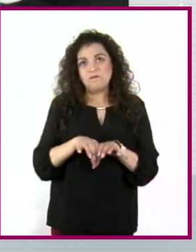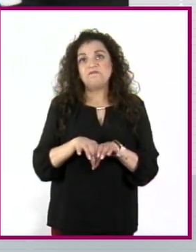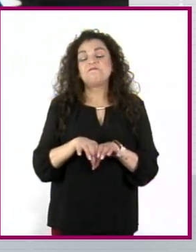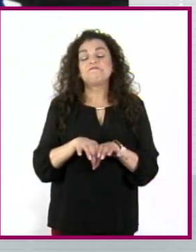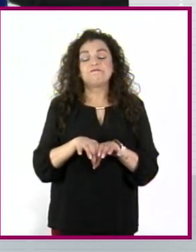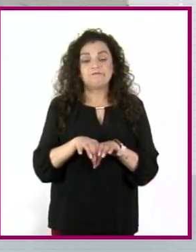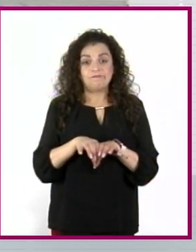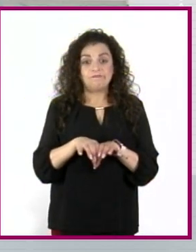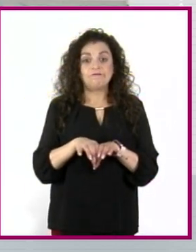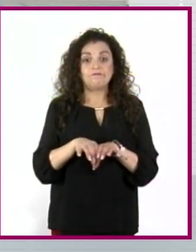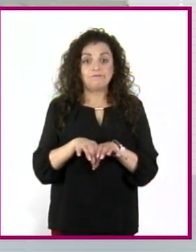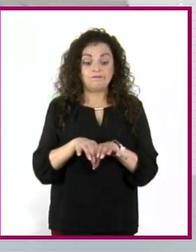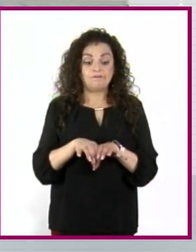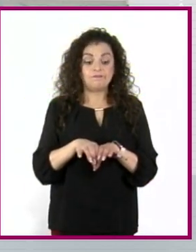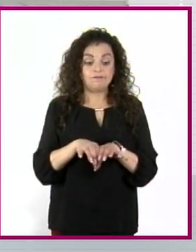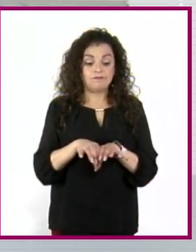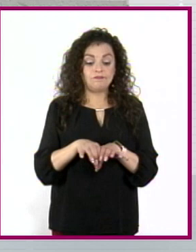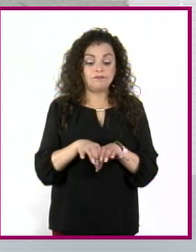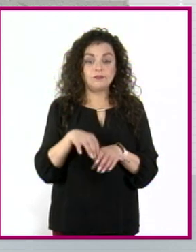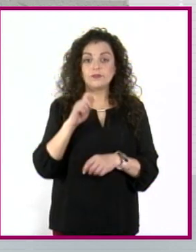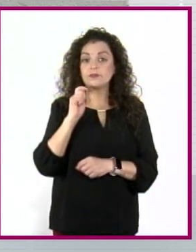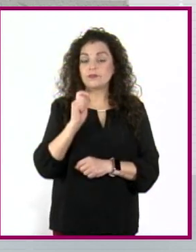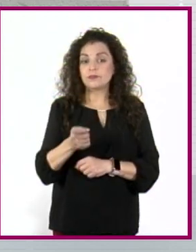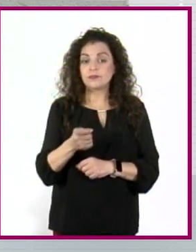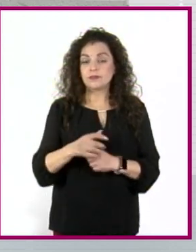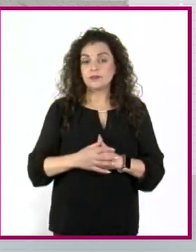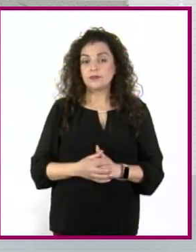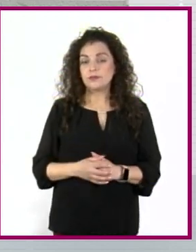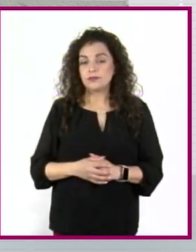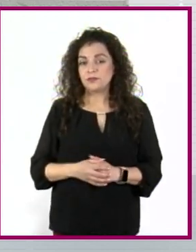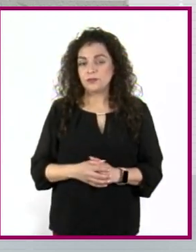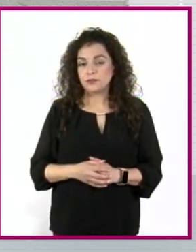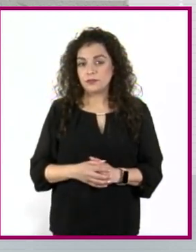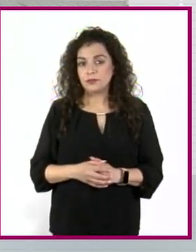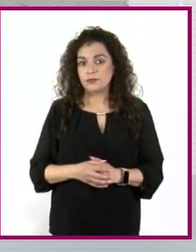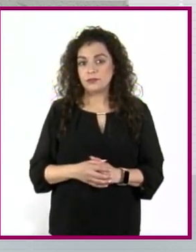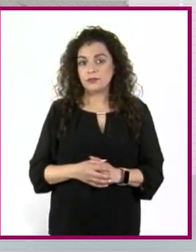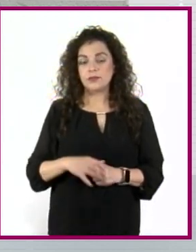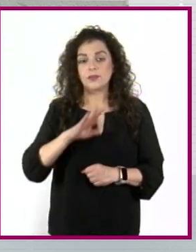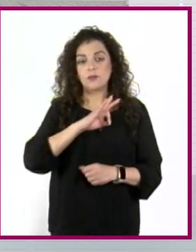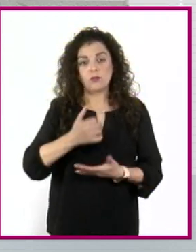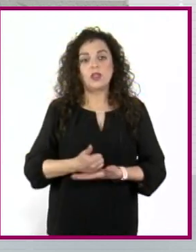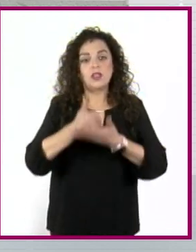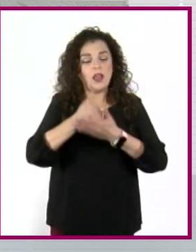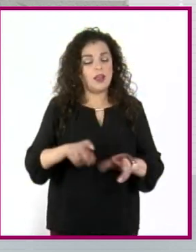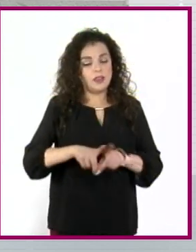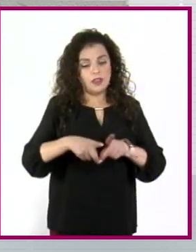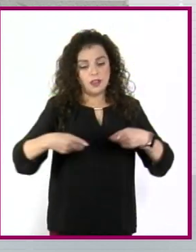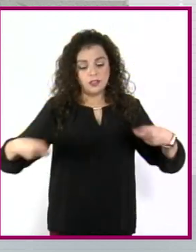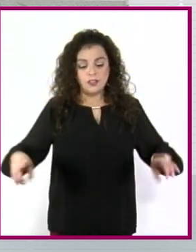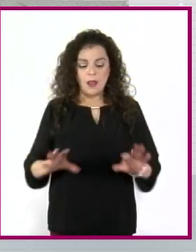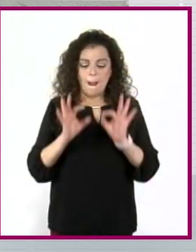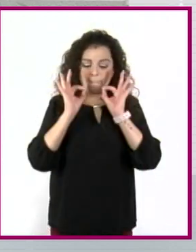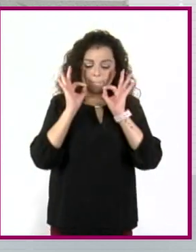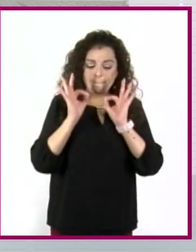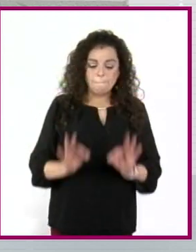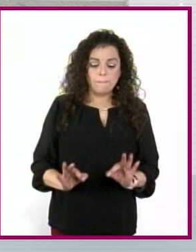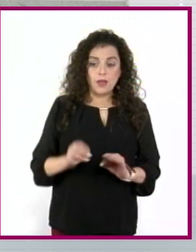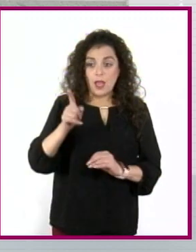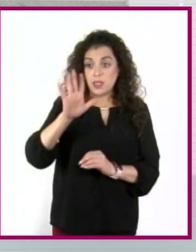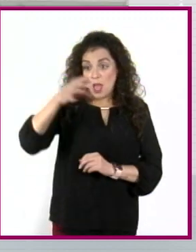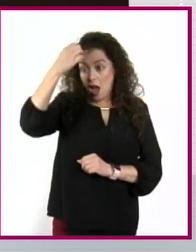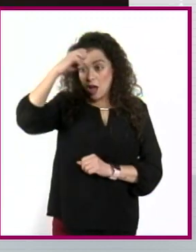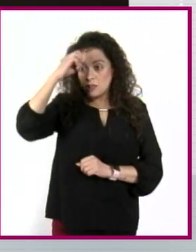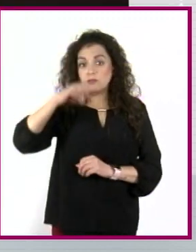significativa a tener un conocimiento que le permite crecer, desarrollarse adecuadamente y aplicar ese conocimiento.